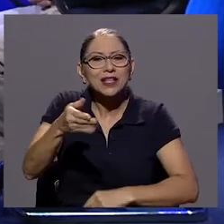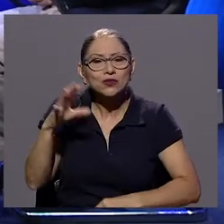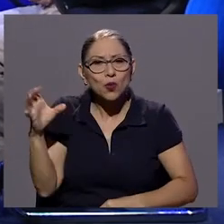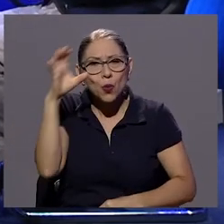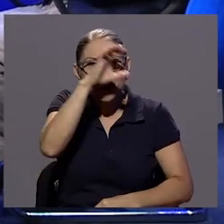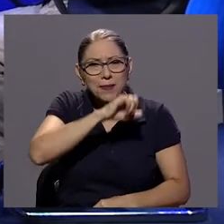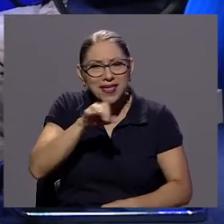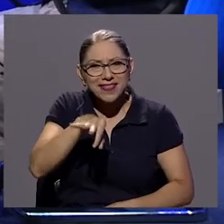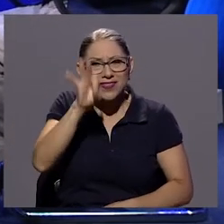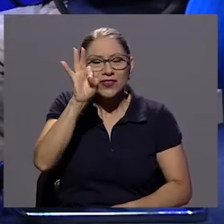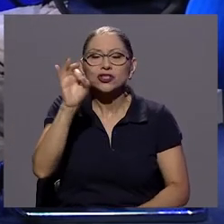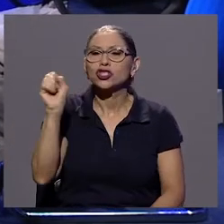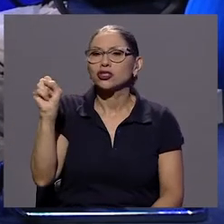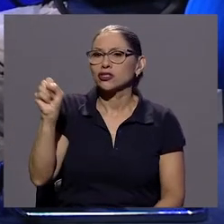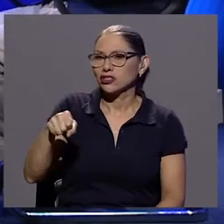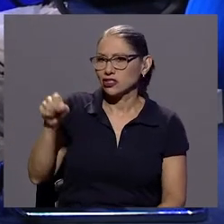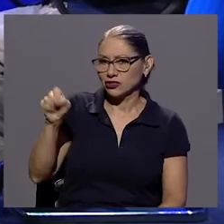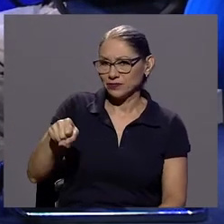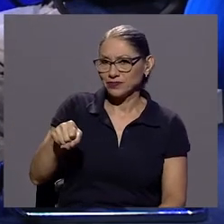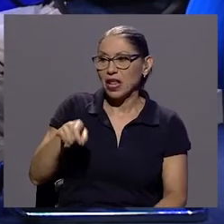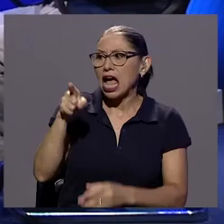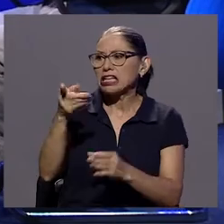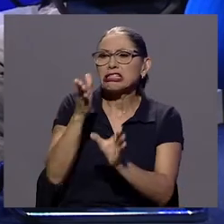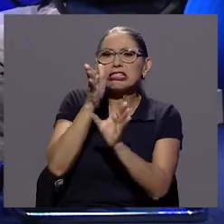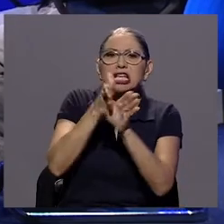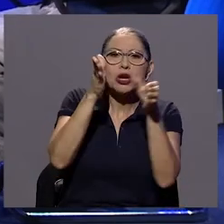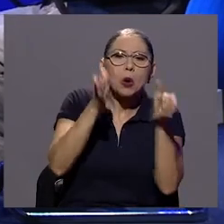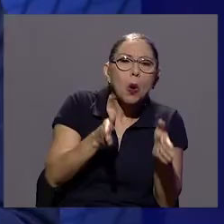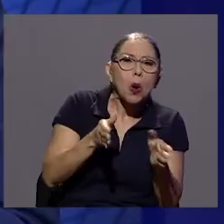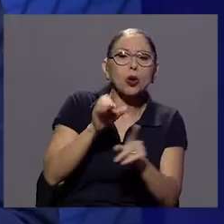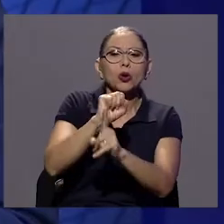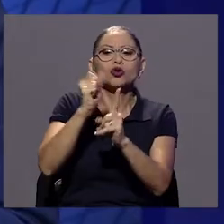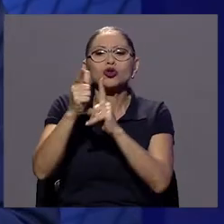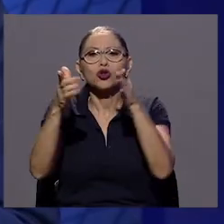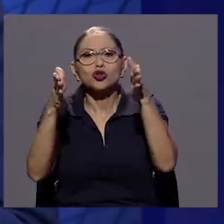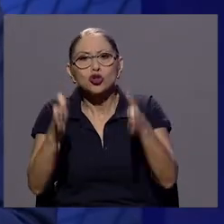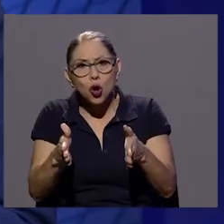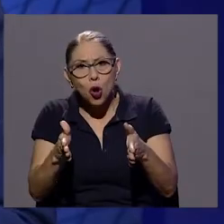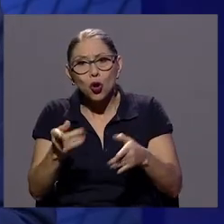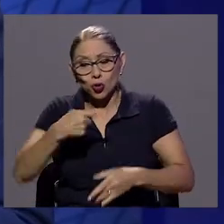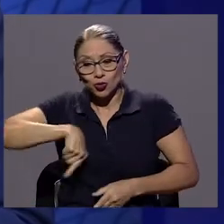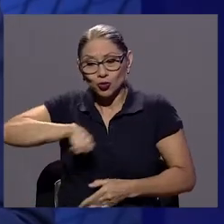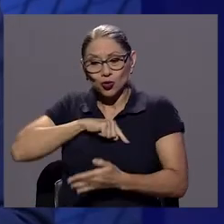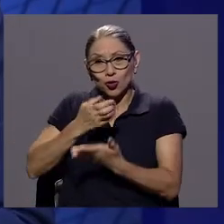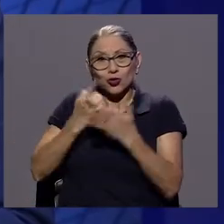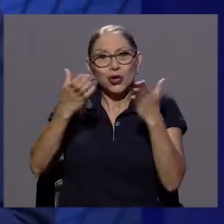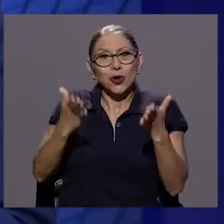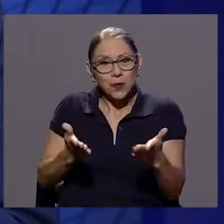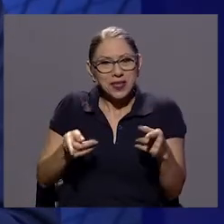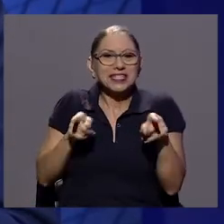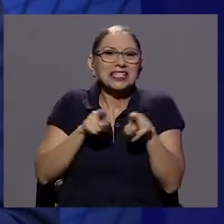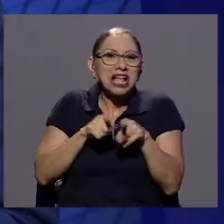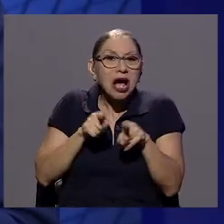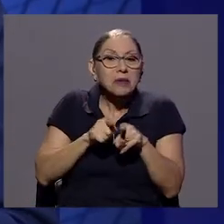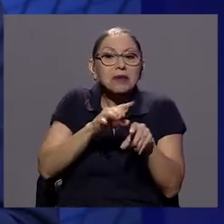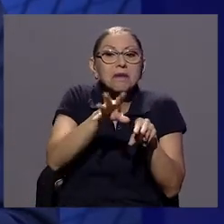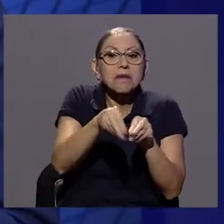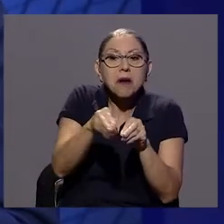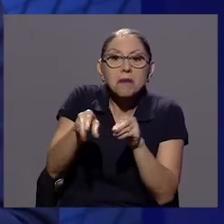eso es. Sí, ahí han aportado los psicólogos, los sociólogos, algo hemos aportado los economistas.